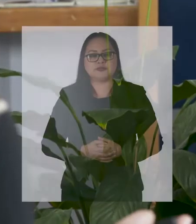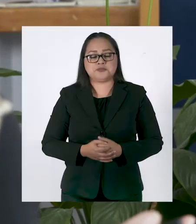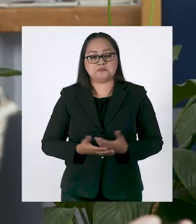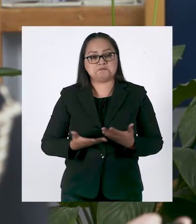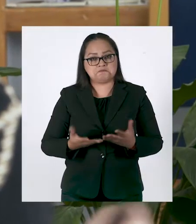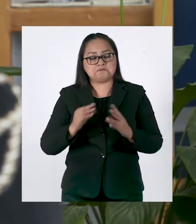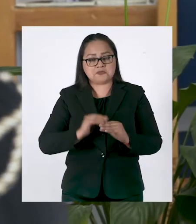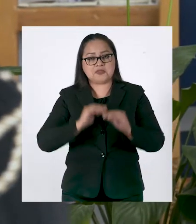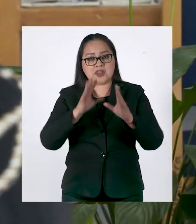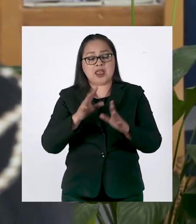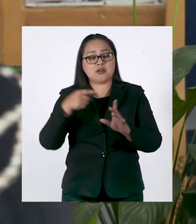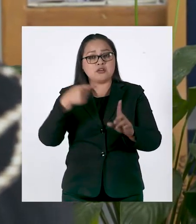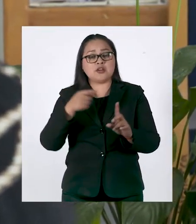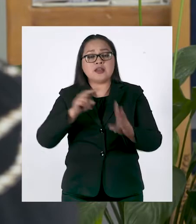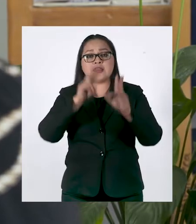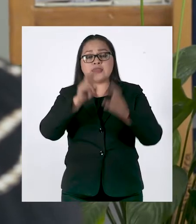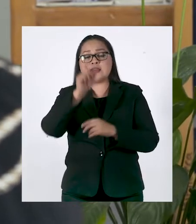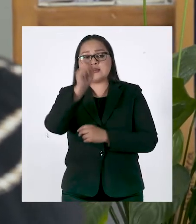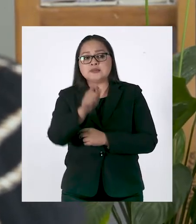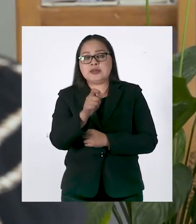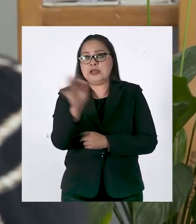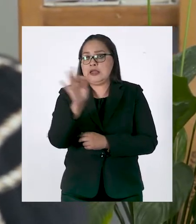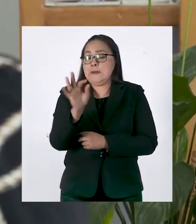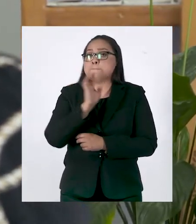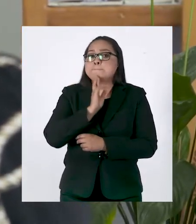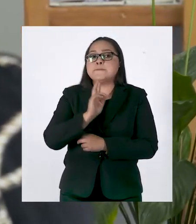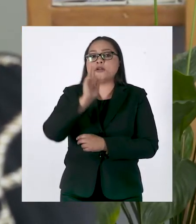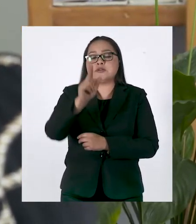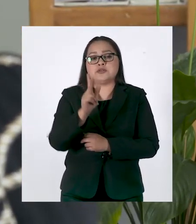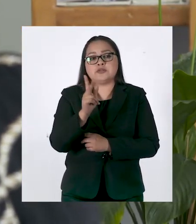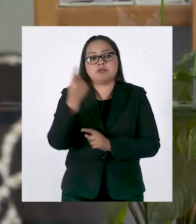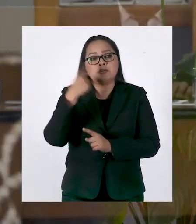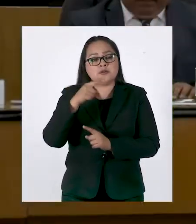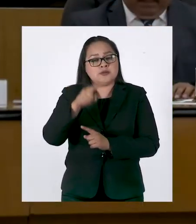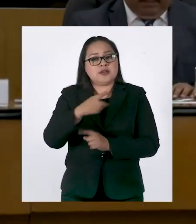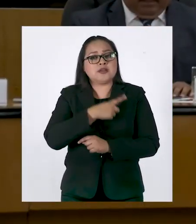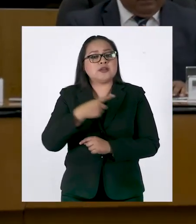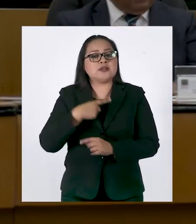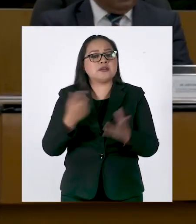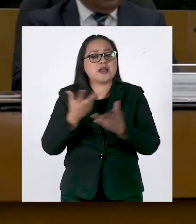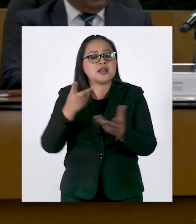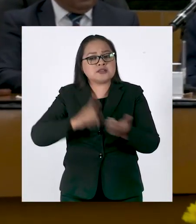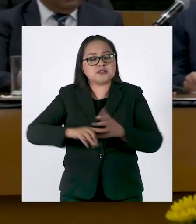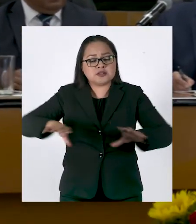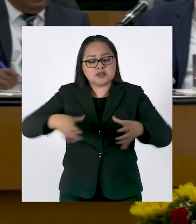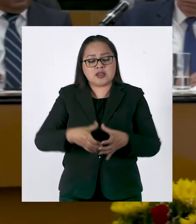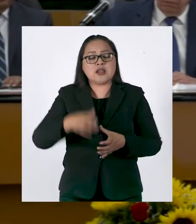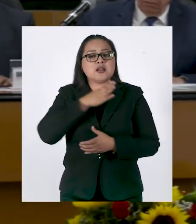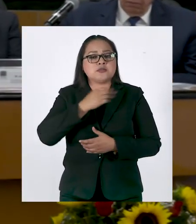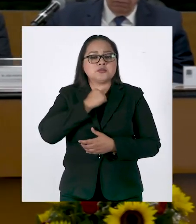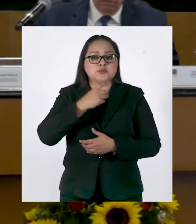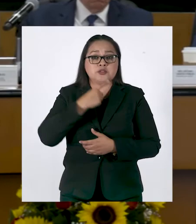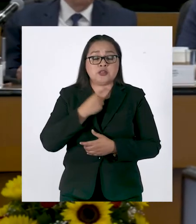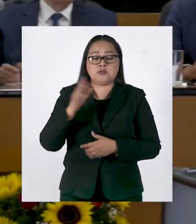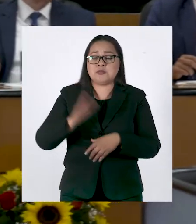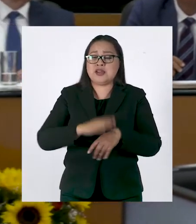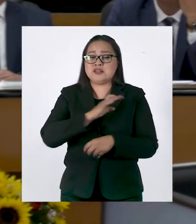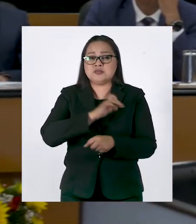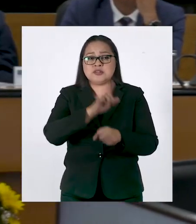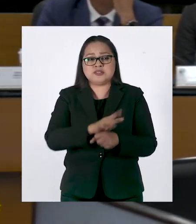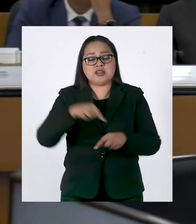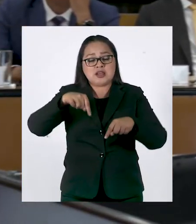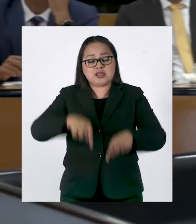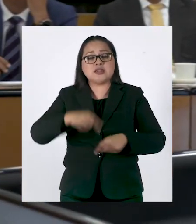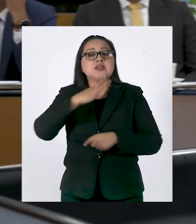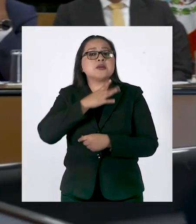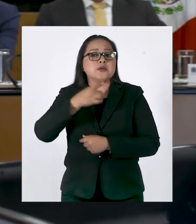sin lugar a dudas me parece que eso es el ideal de lo que debería de hacer el Congreso de la Unión y